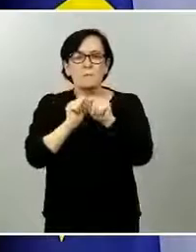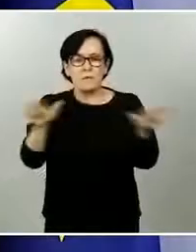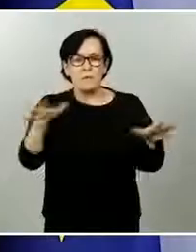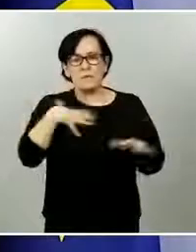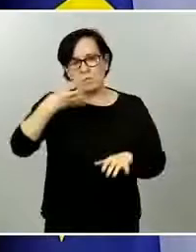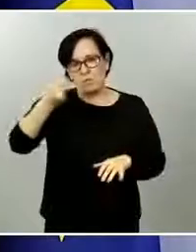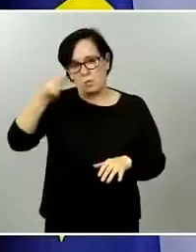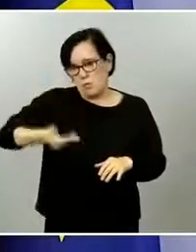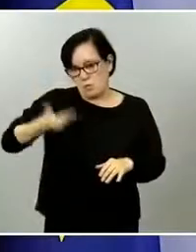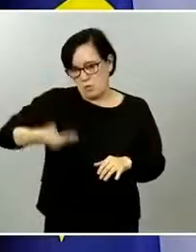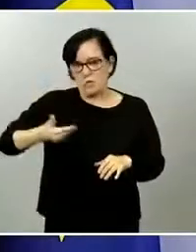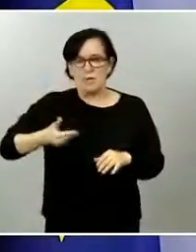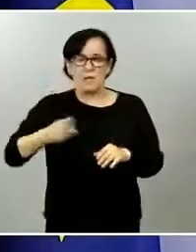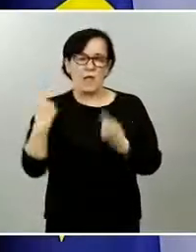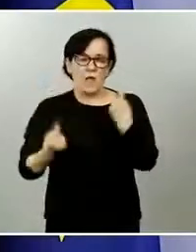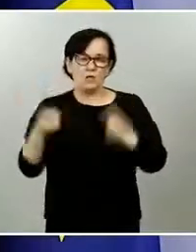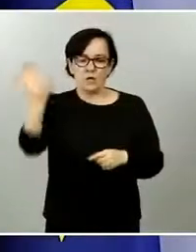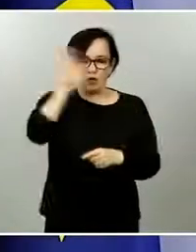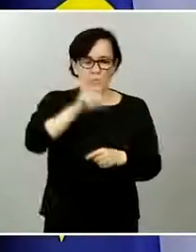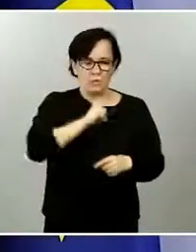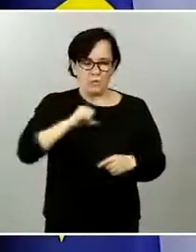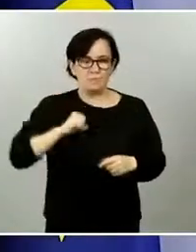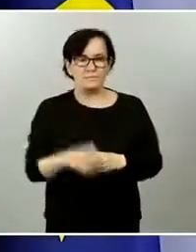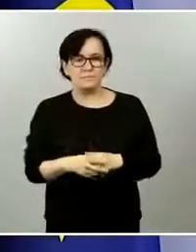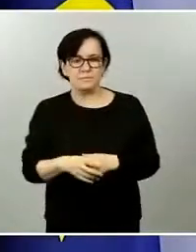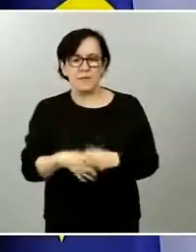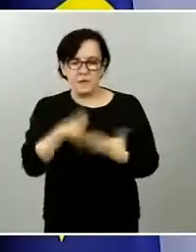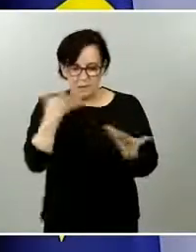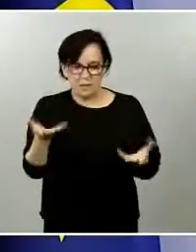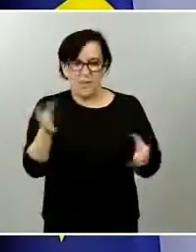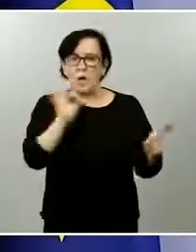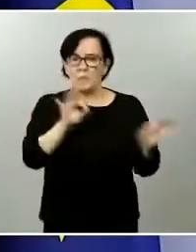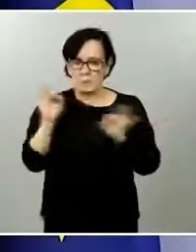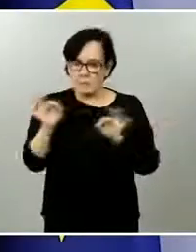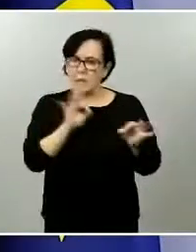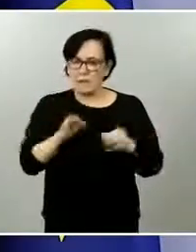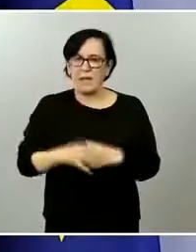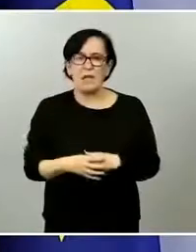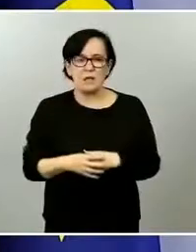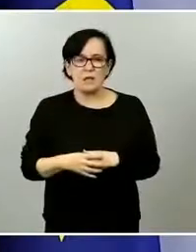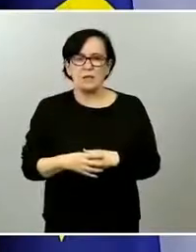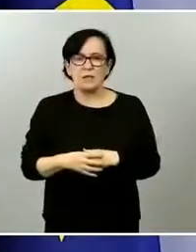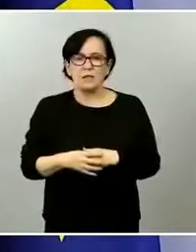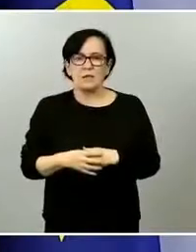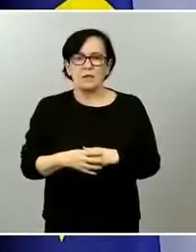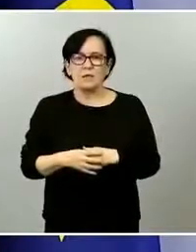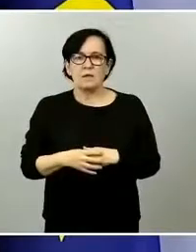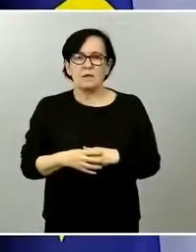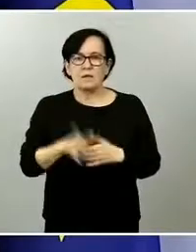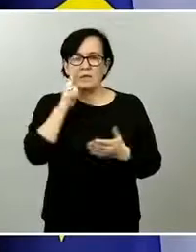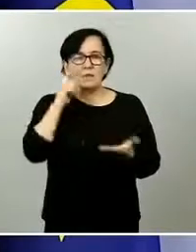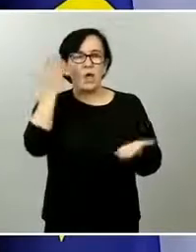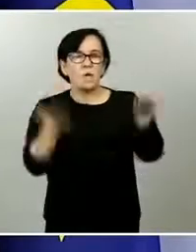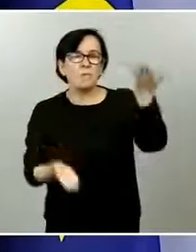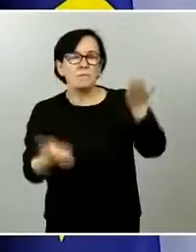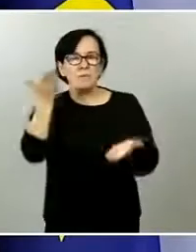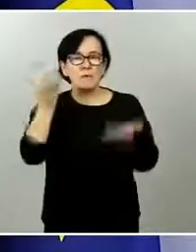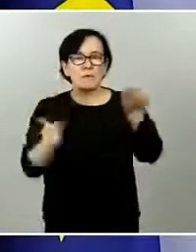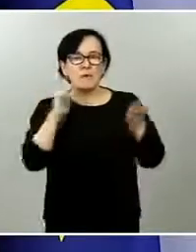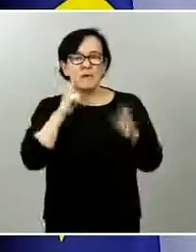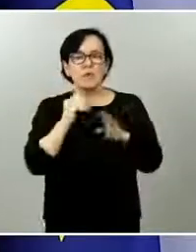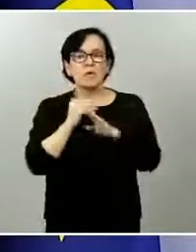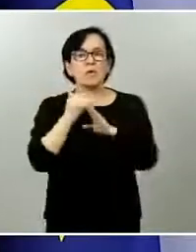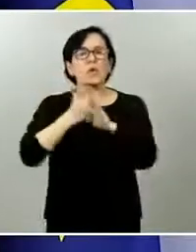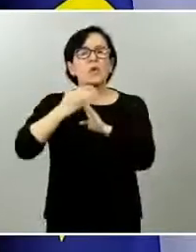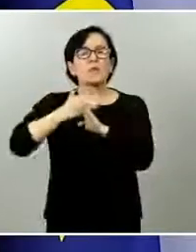poner en marcha sistemas que no han podido anticiparse antes en muchos casos porque la epidemia ha tenido un efecto muy importante en algunas comunidades